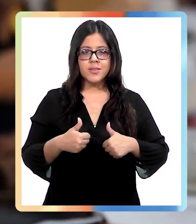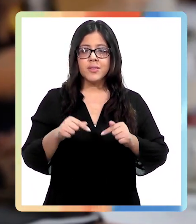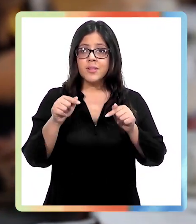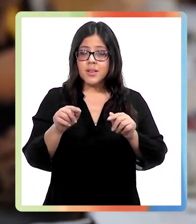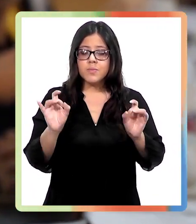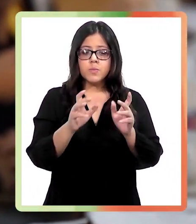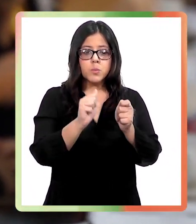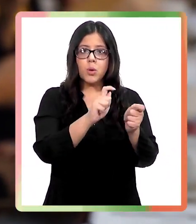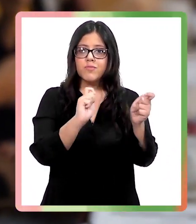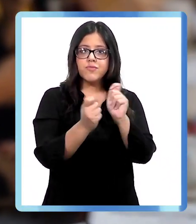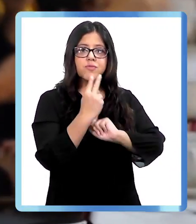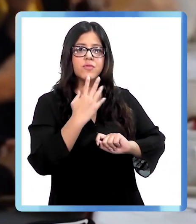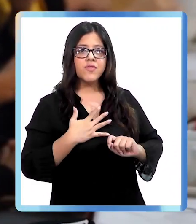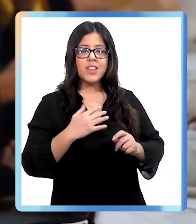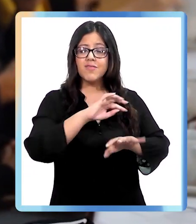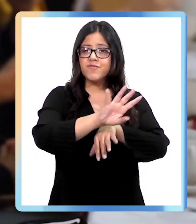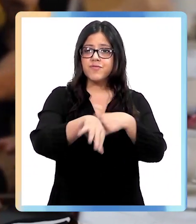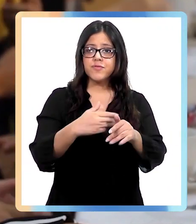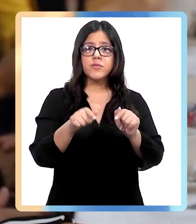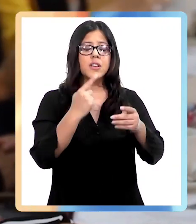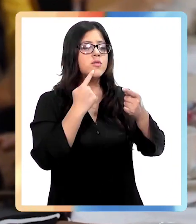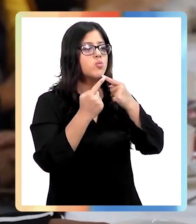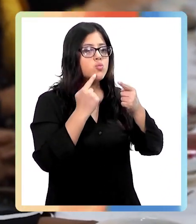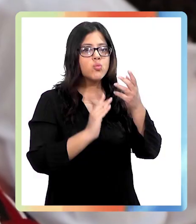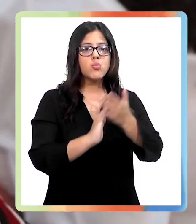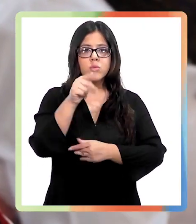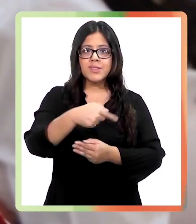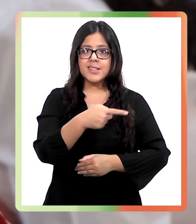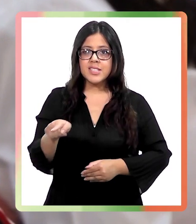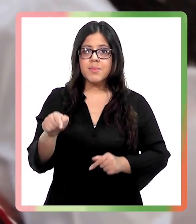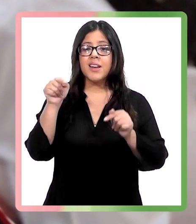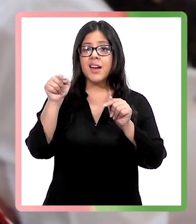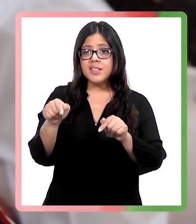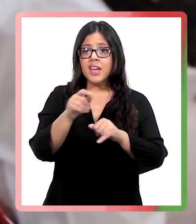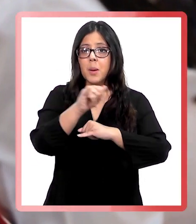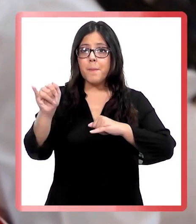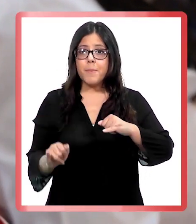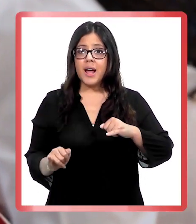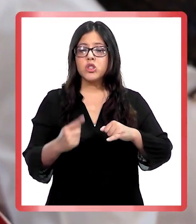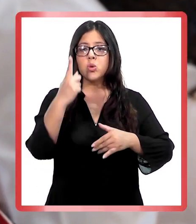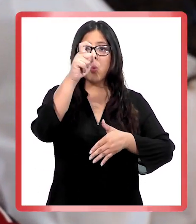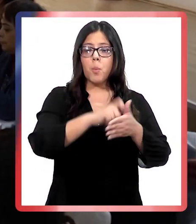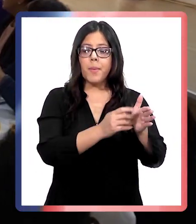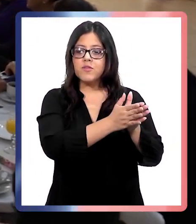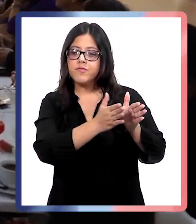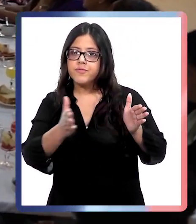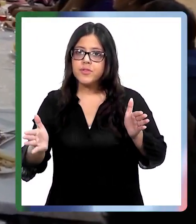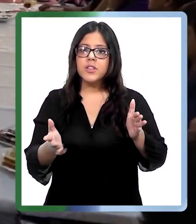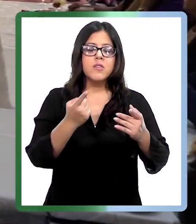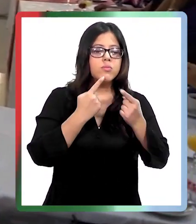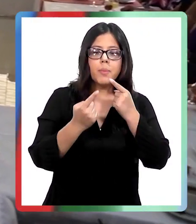un caos. Las encuestas comienzan esta semana y existe un plazo estimado de un mes para completar esta primera etapa que